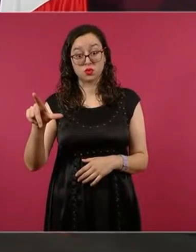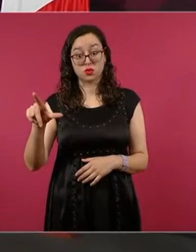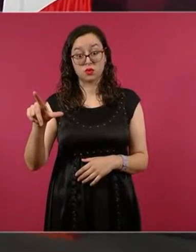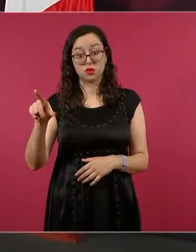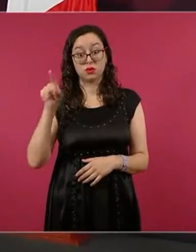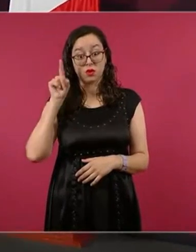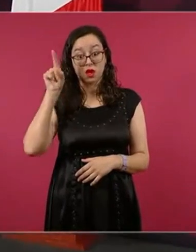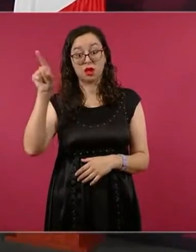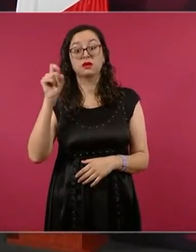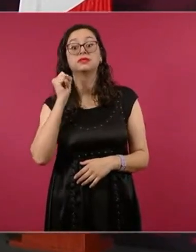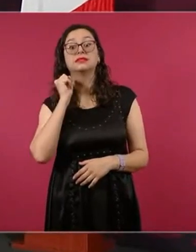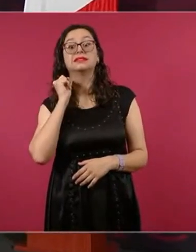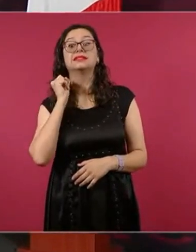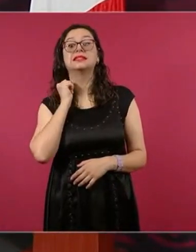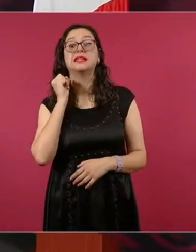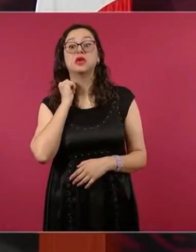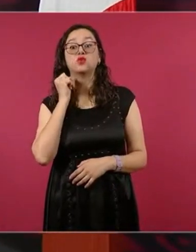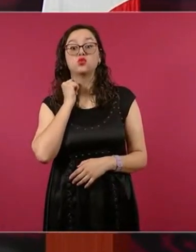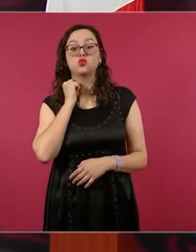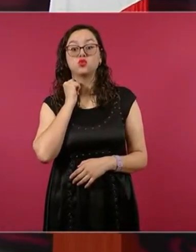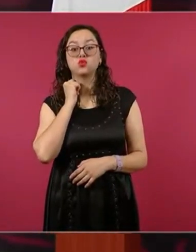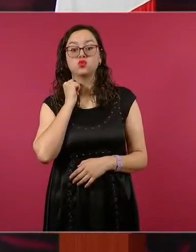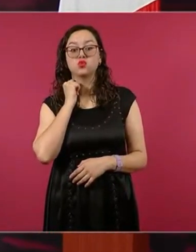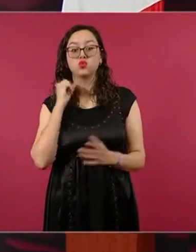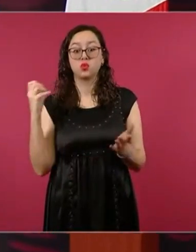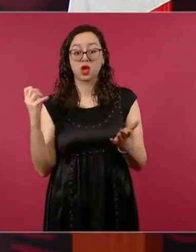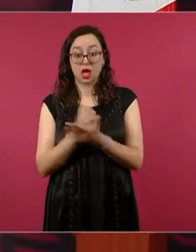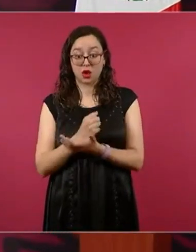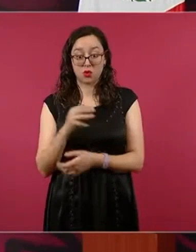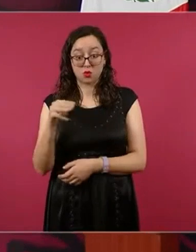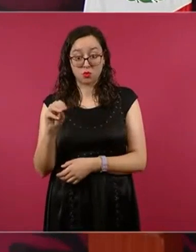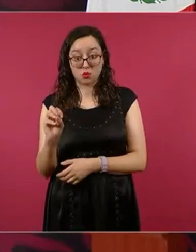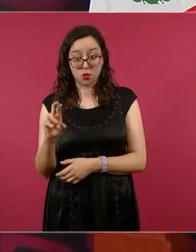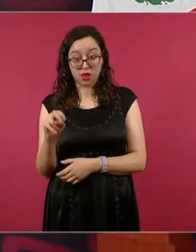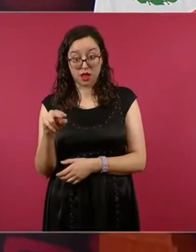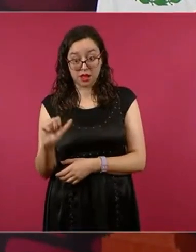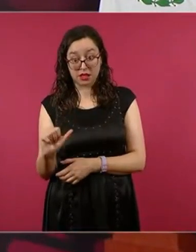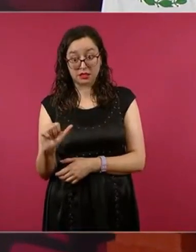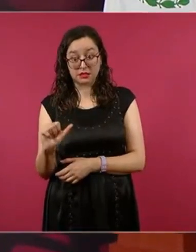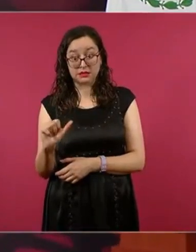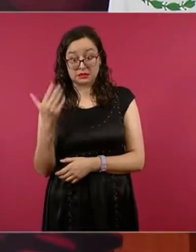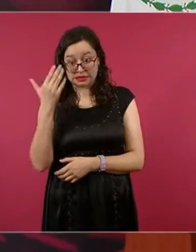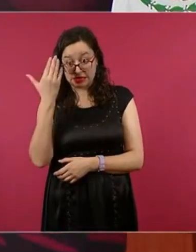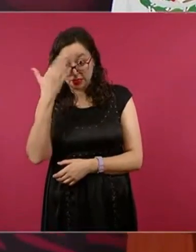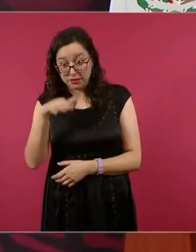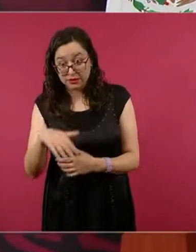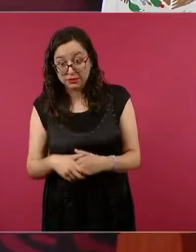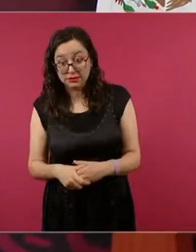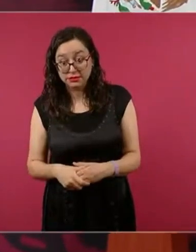senaduría, y que